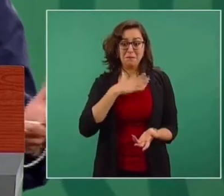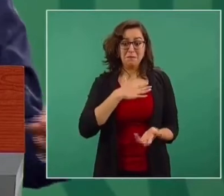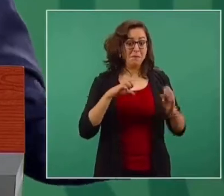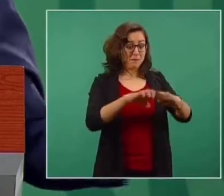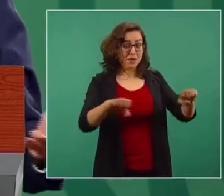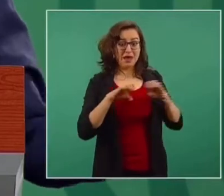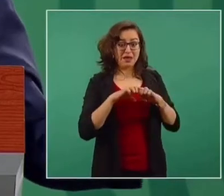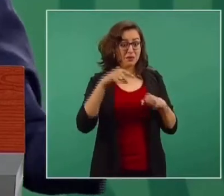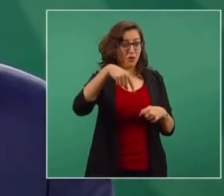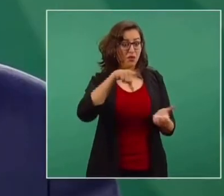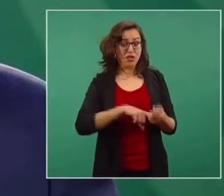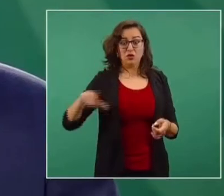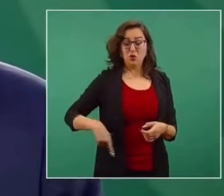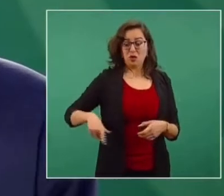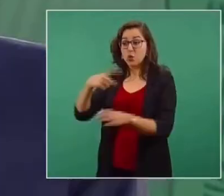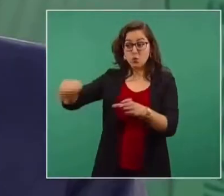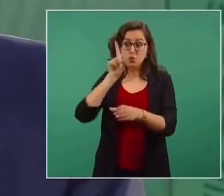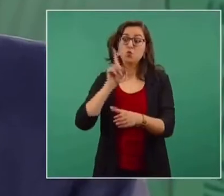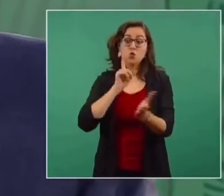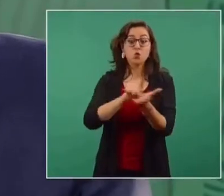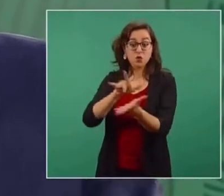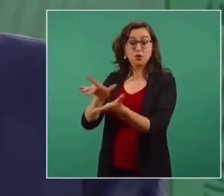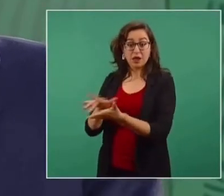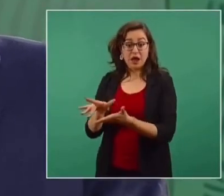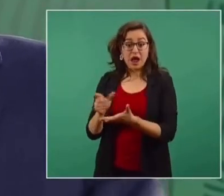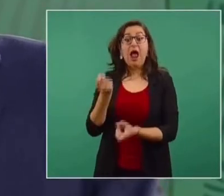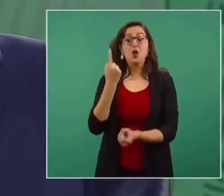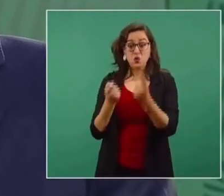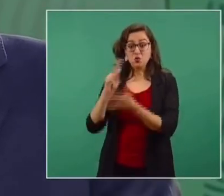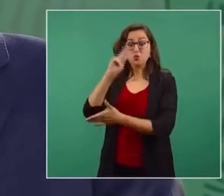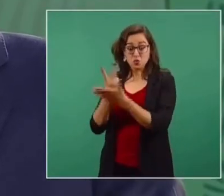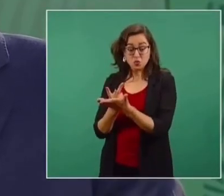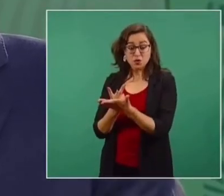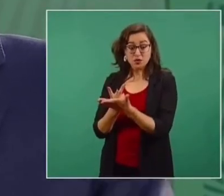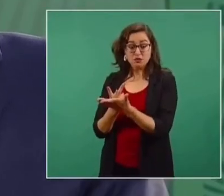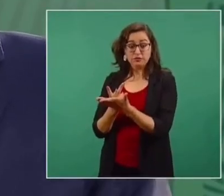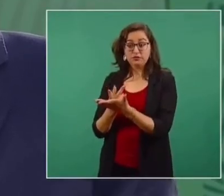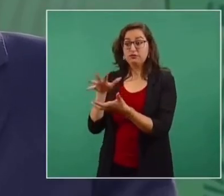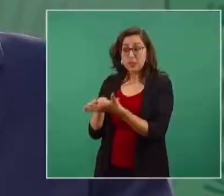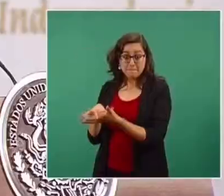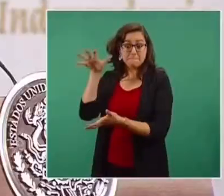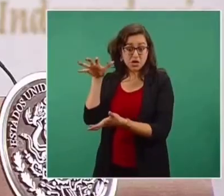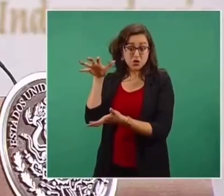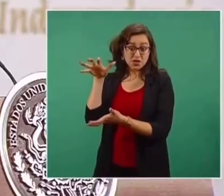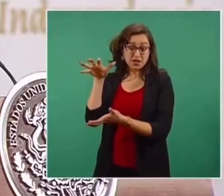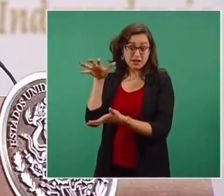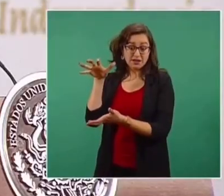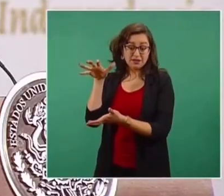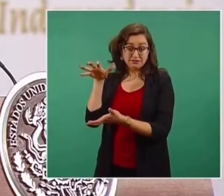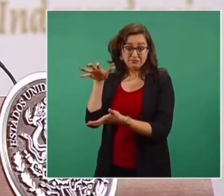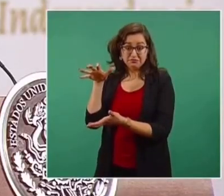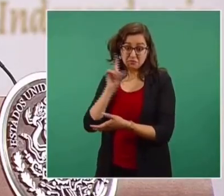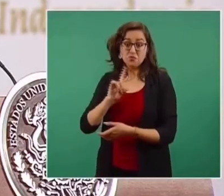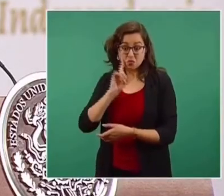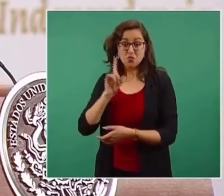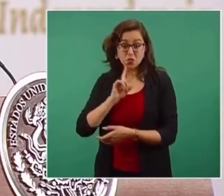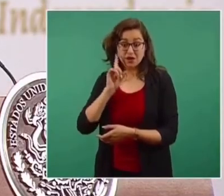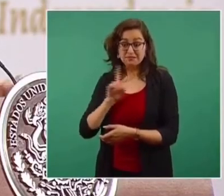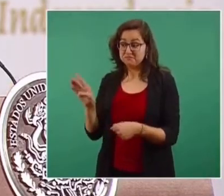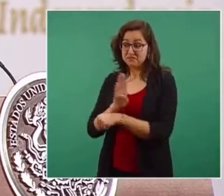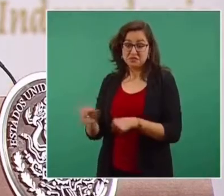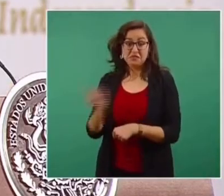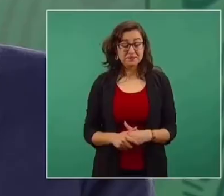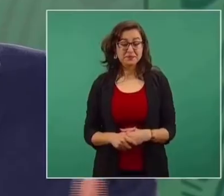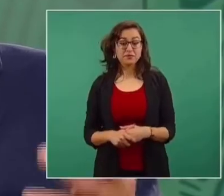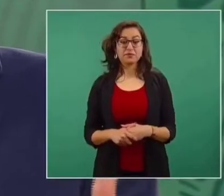de quienes me ayudan en el gobierno son mujeres. Hay programas de bienestar en donde son más las mujeres que se